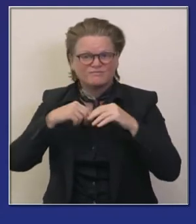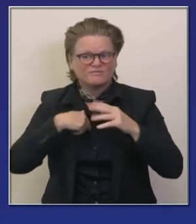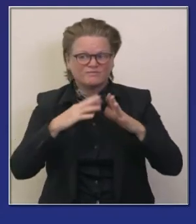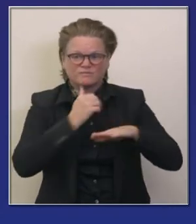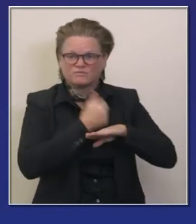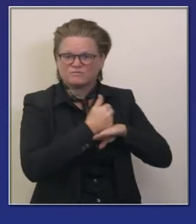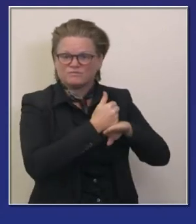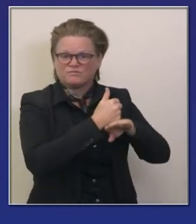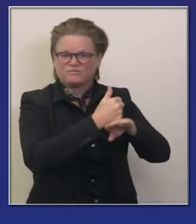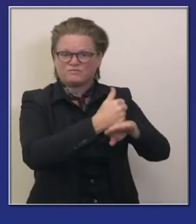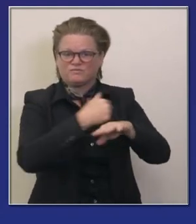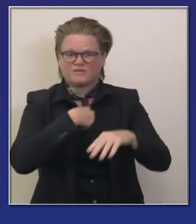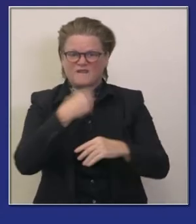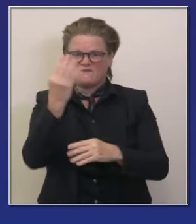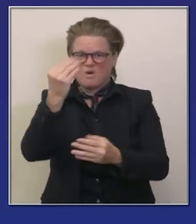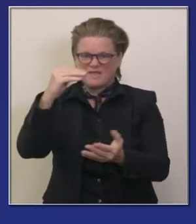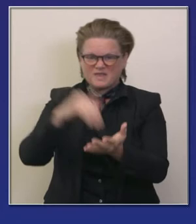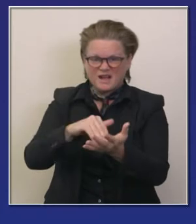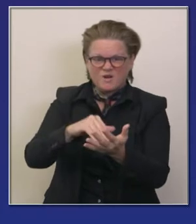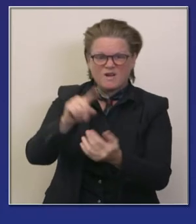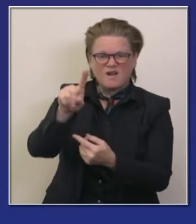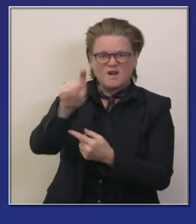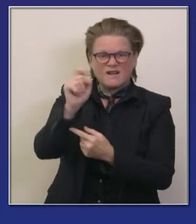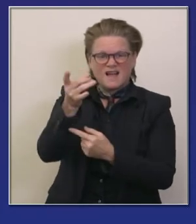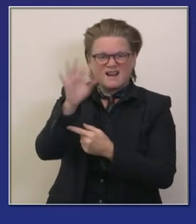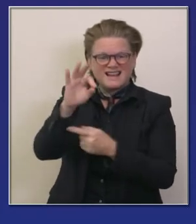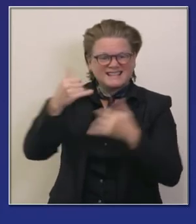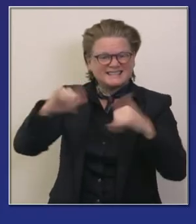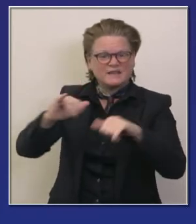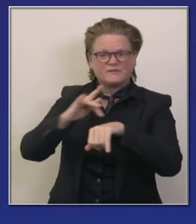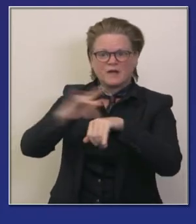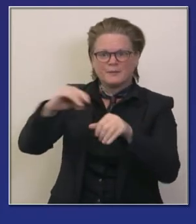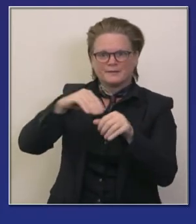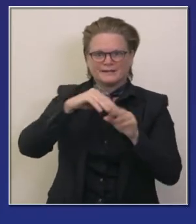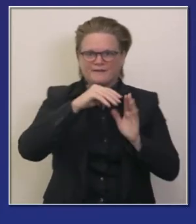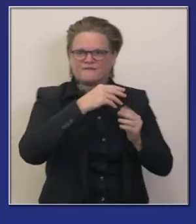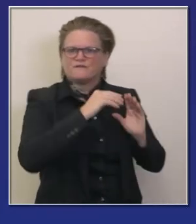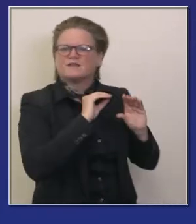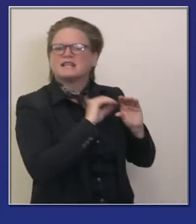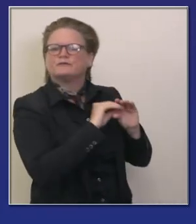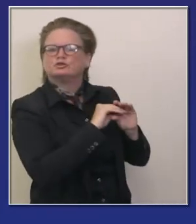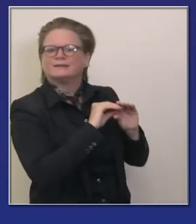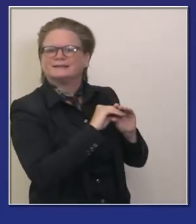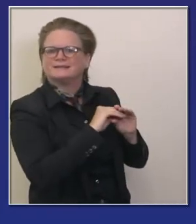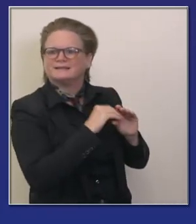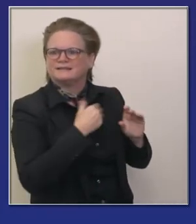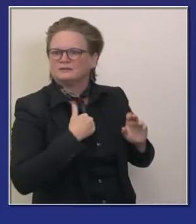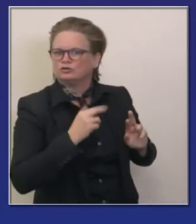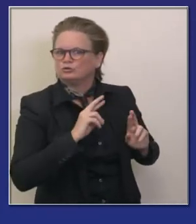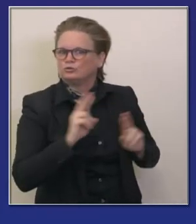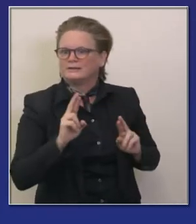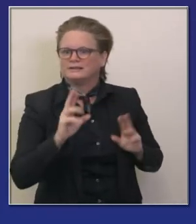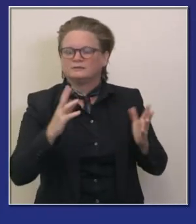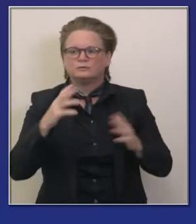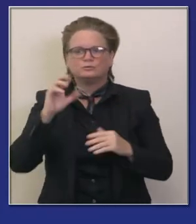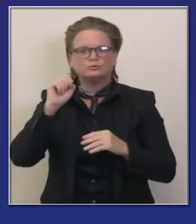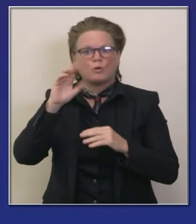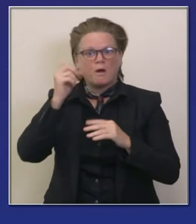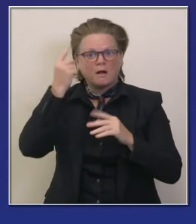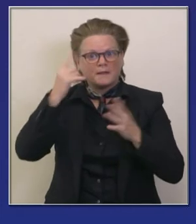7 mil 20 pero el estado en los últimos meses activamente ha estado preparándose